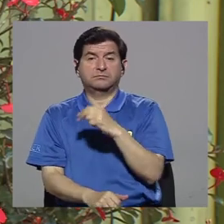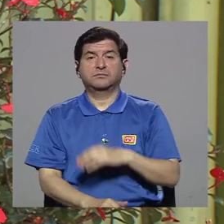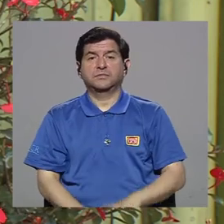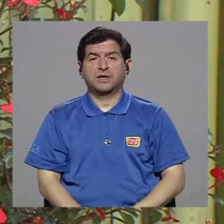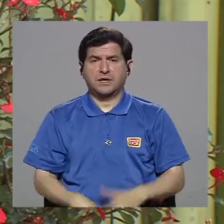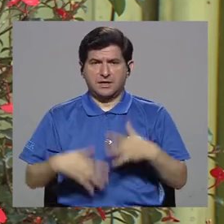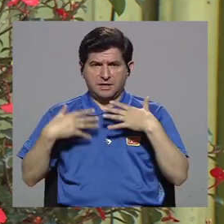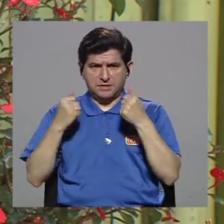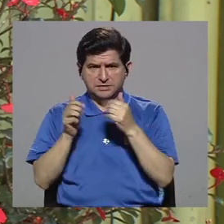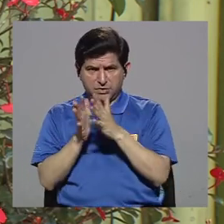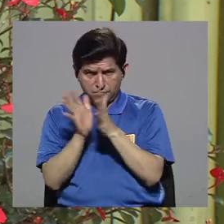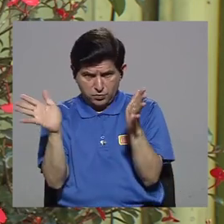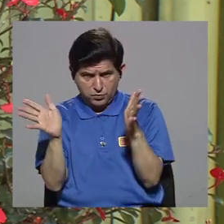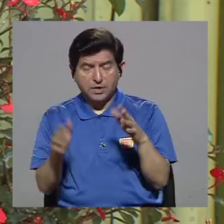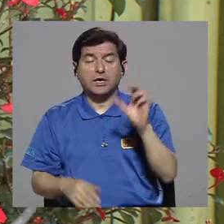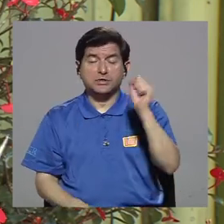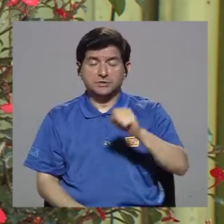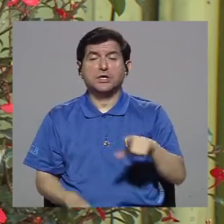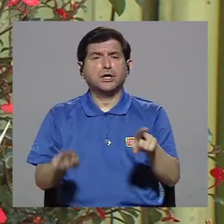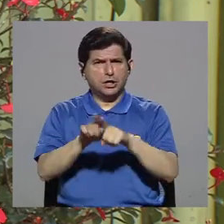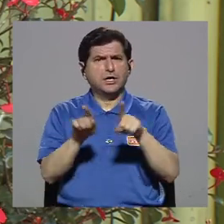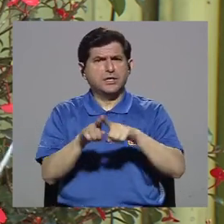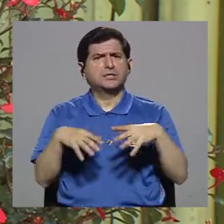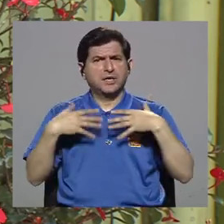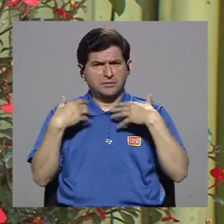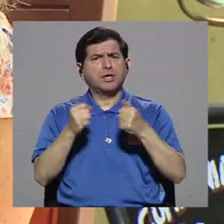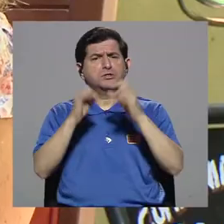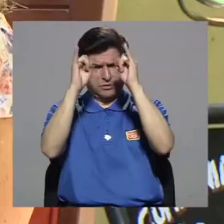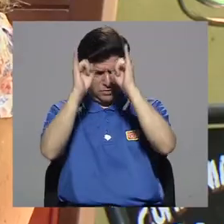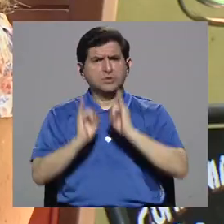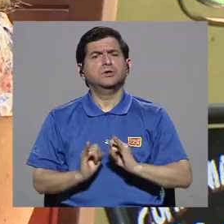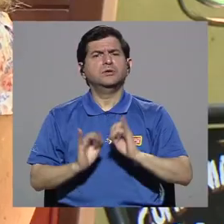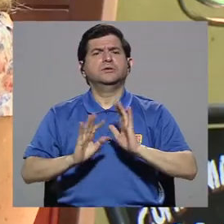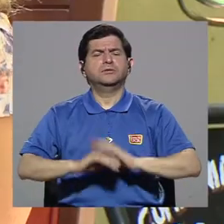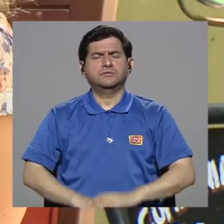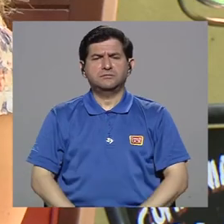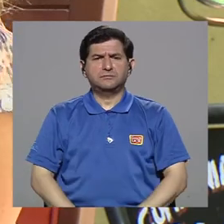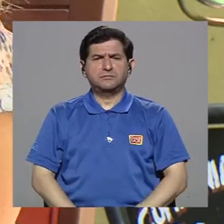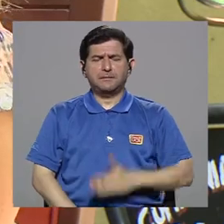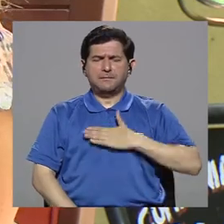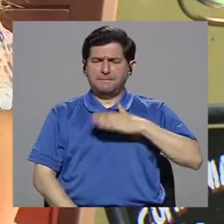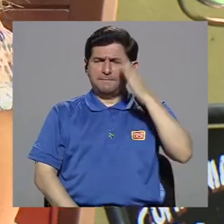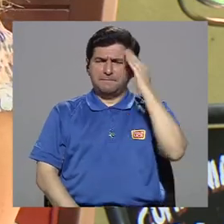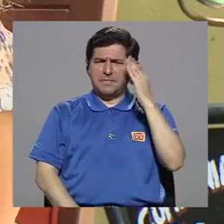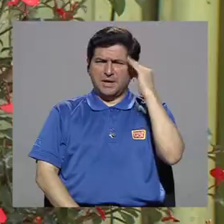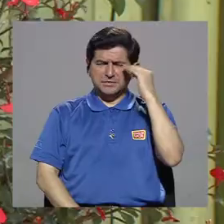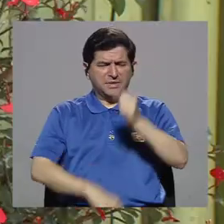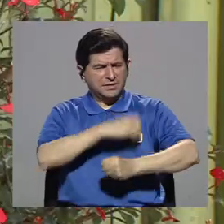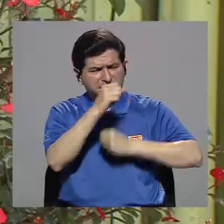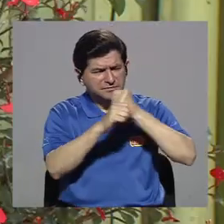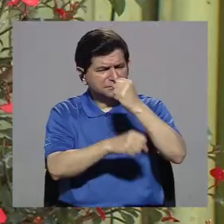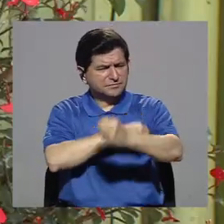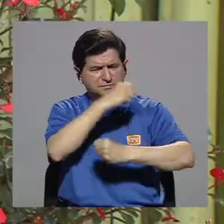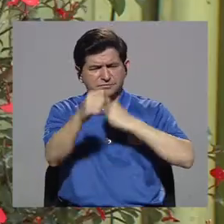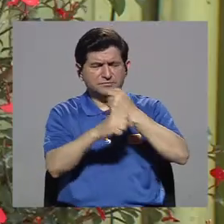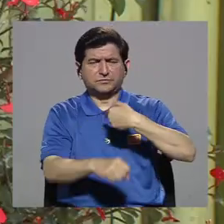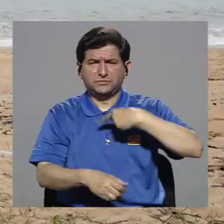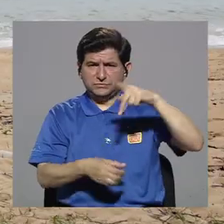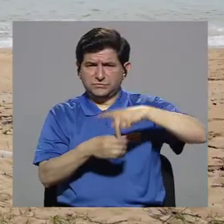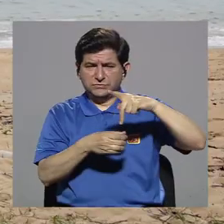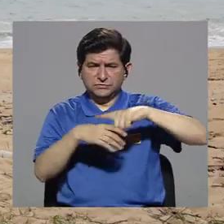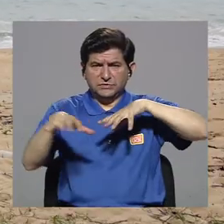La salud pública. Y la salud pública y la salud individual. ¿Cuál ha sido mi experiencia a través de los años cuando